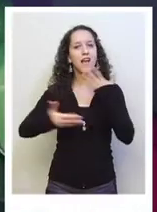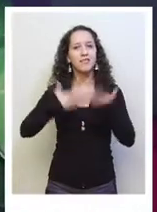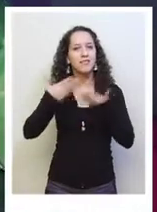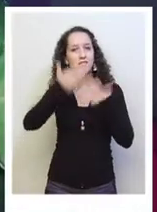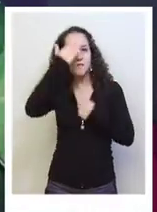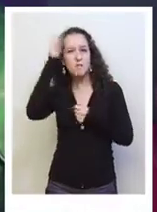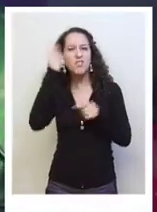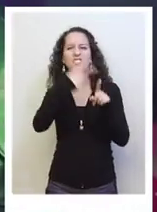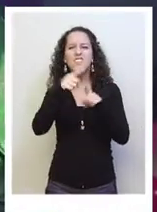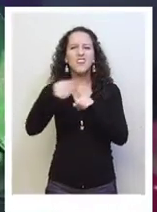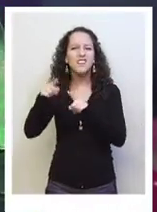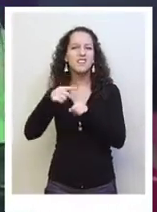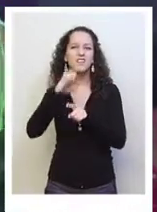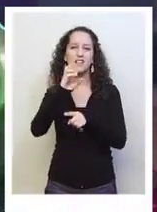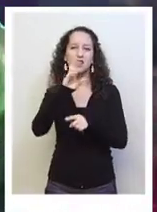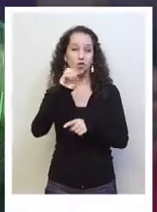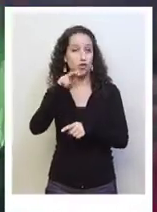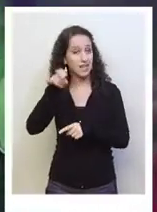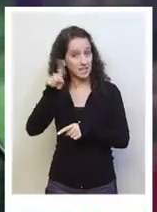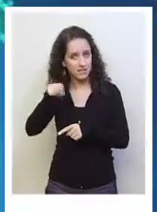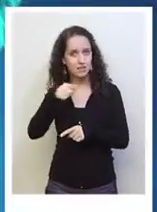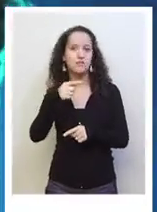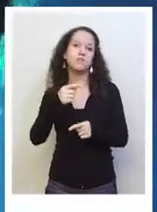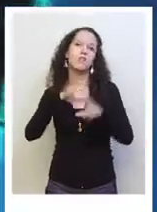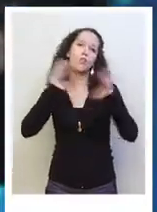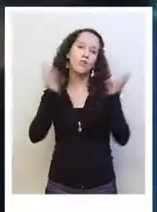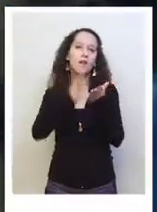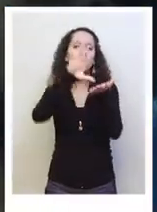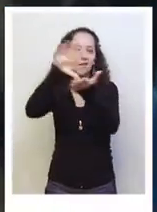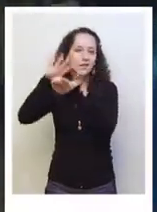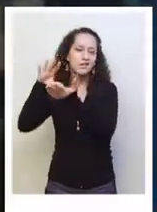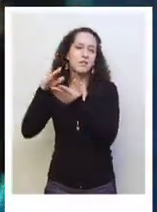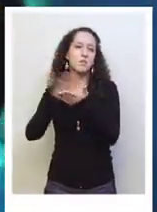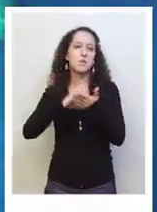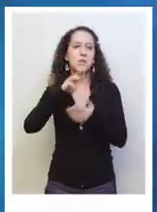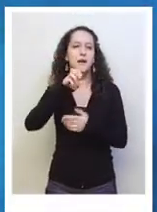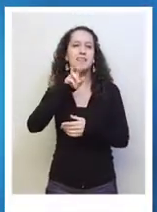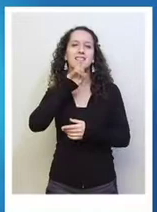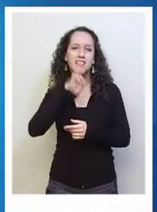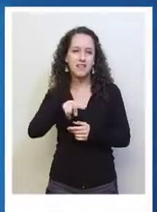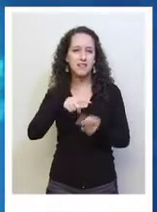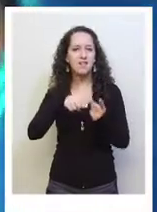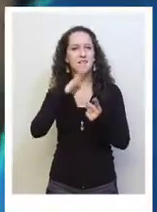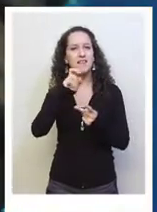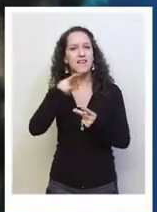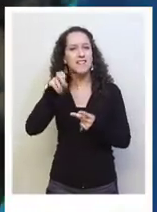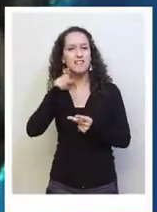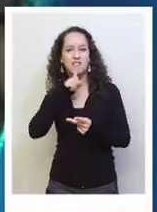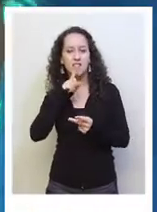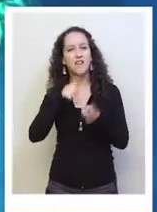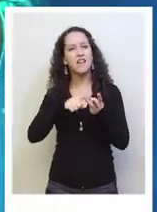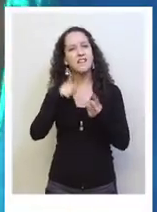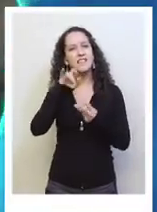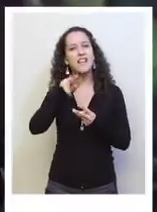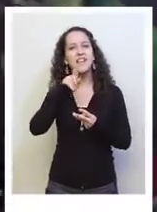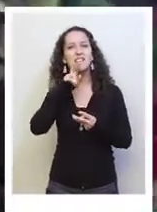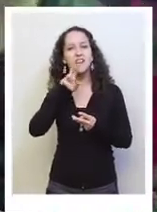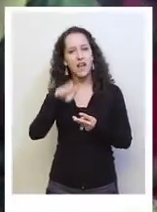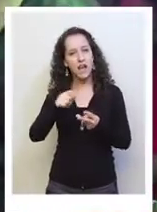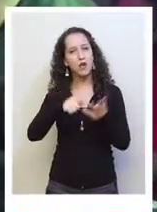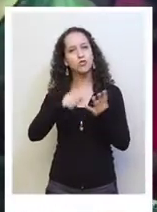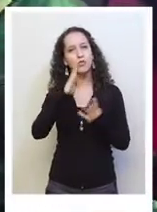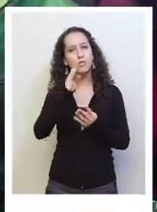Juntos interpretarán los grandes éxitos de los Krooners más destacados de la música mundial, como Sandy Martin,